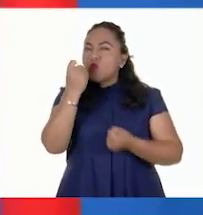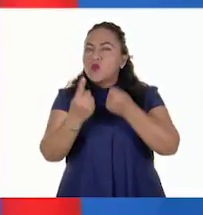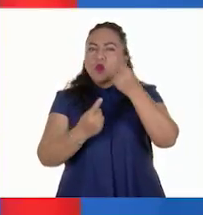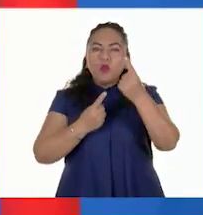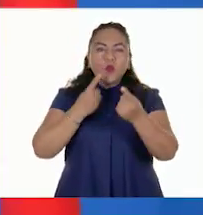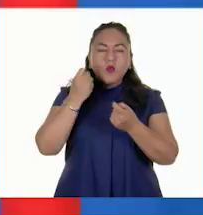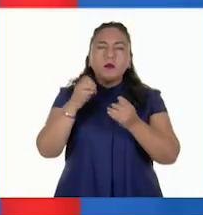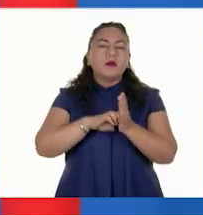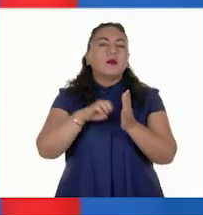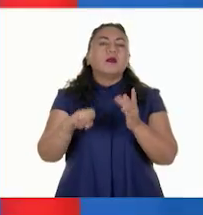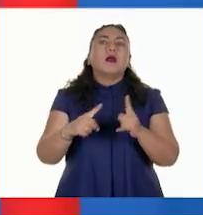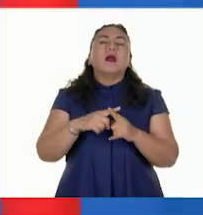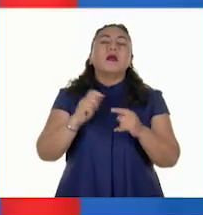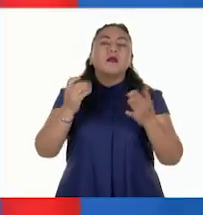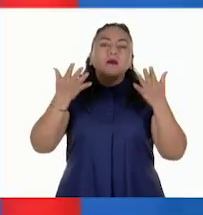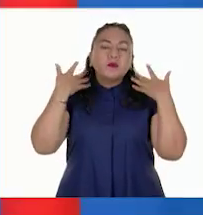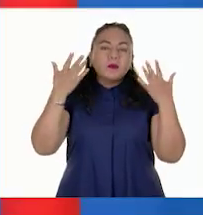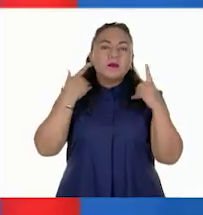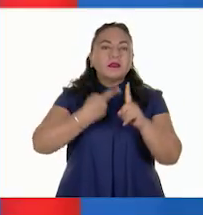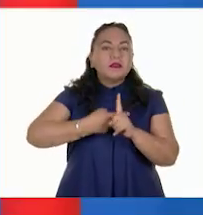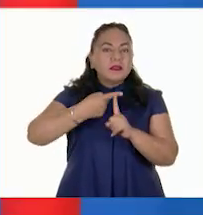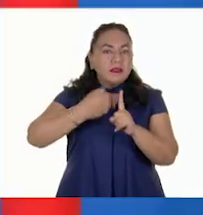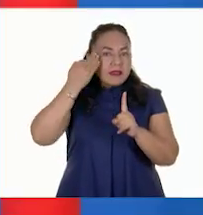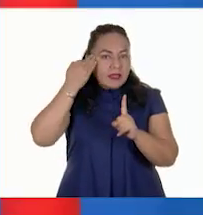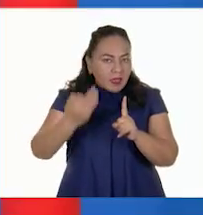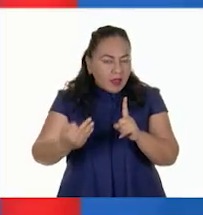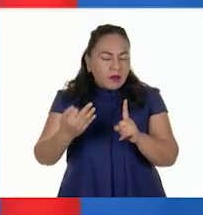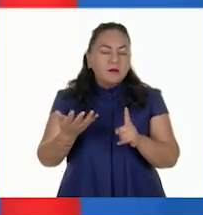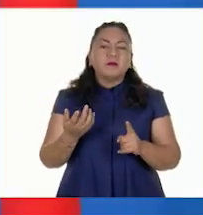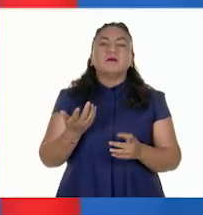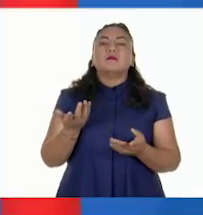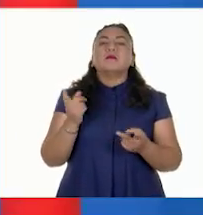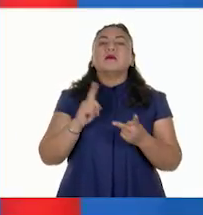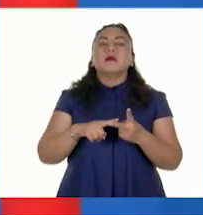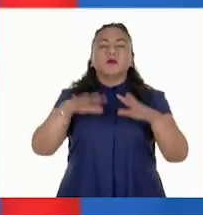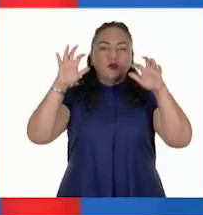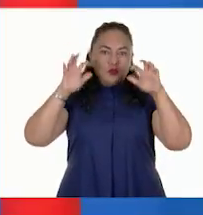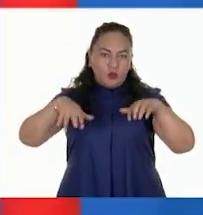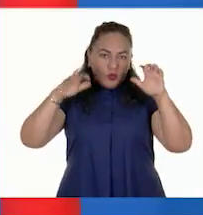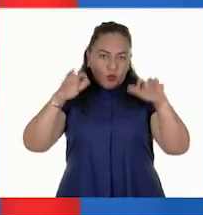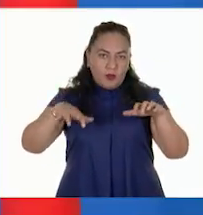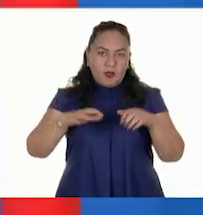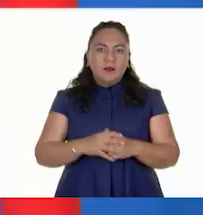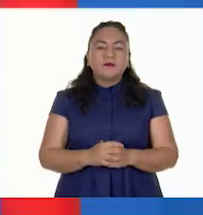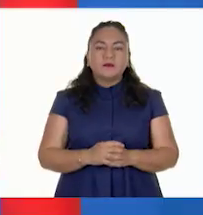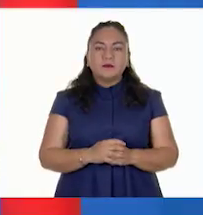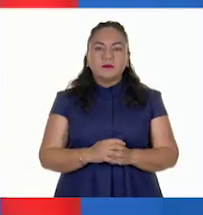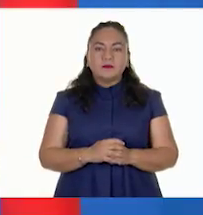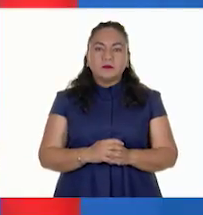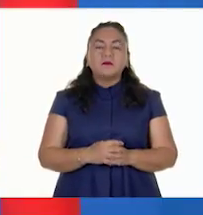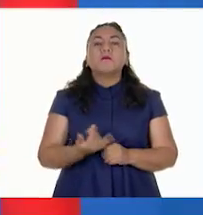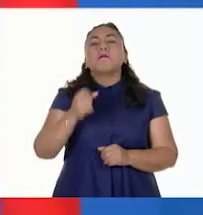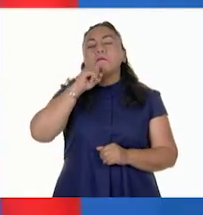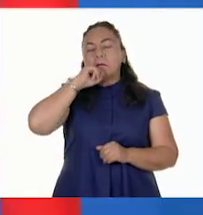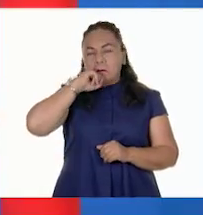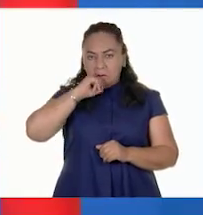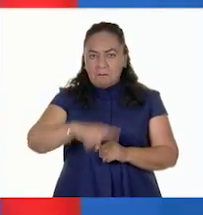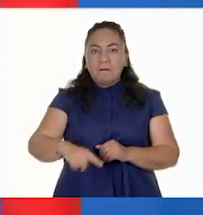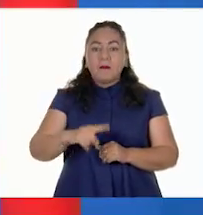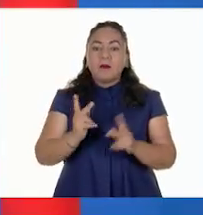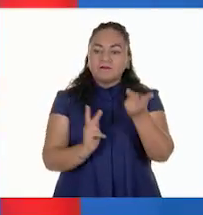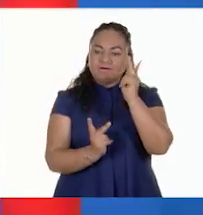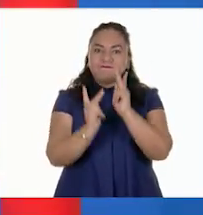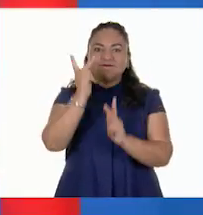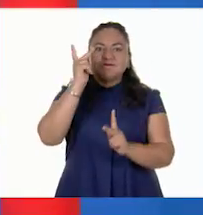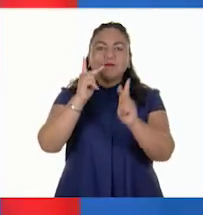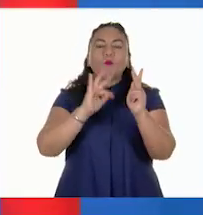condiciones como el clima, que tiene que ver con la temperatura y la lluvia, que también influye para que las plantas